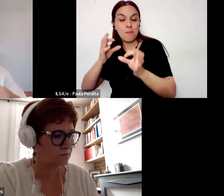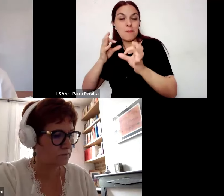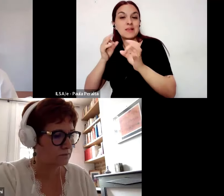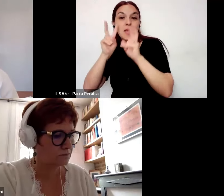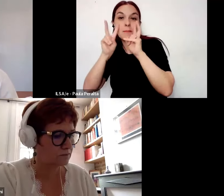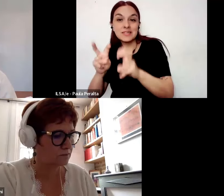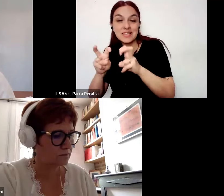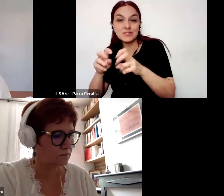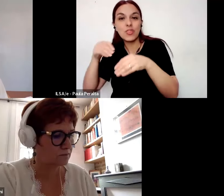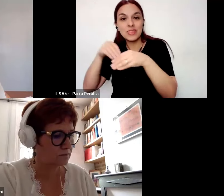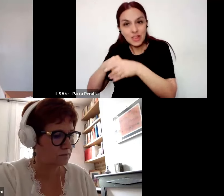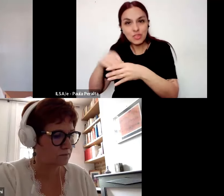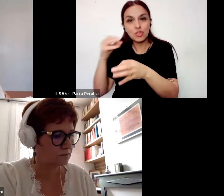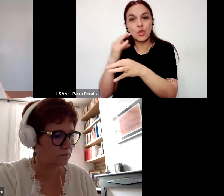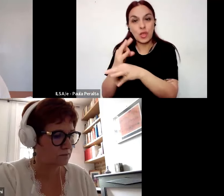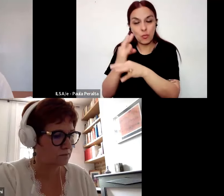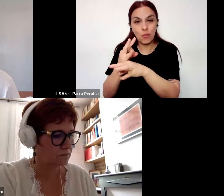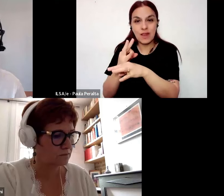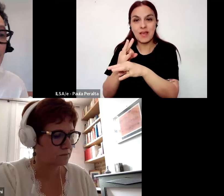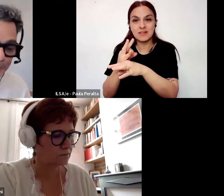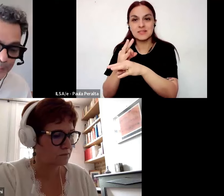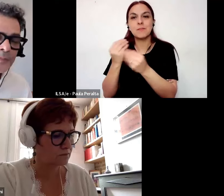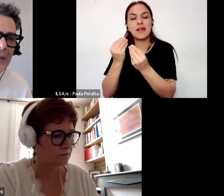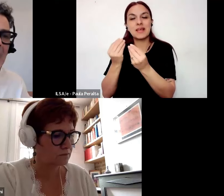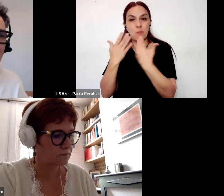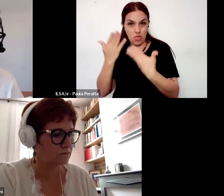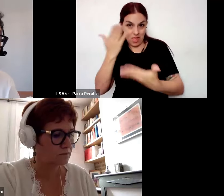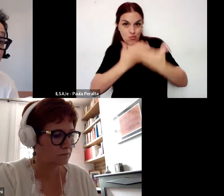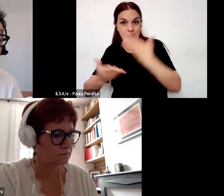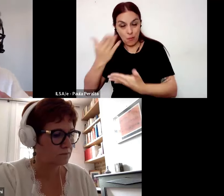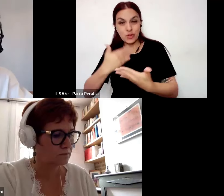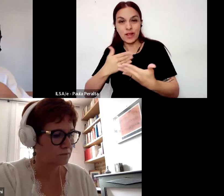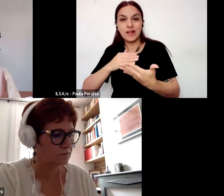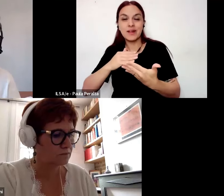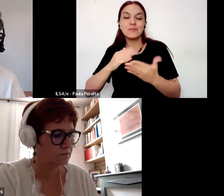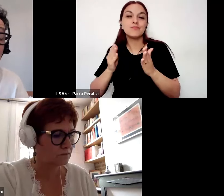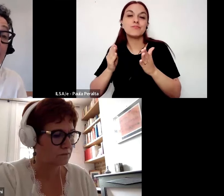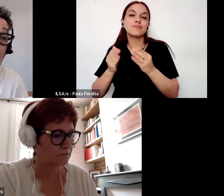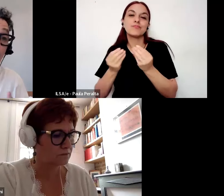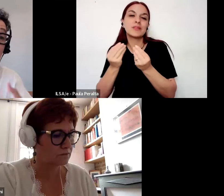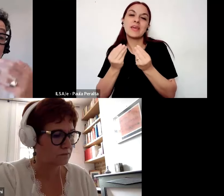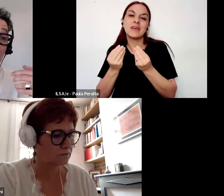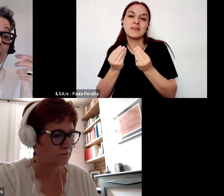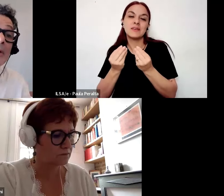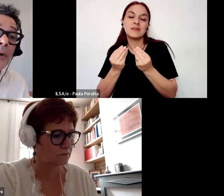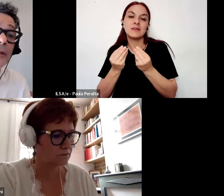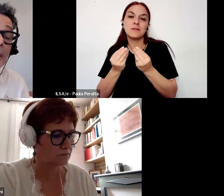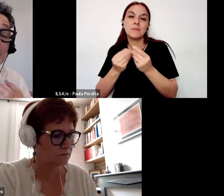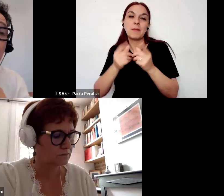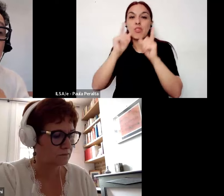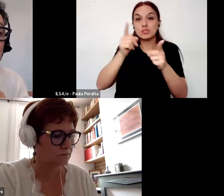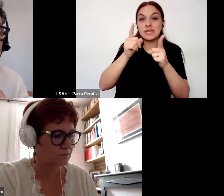desde las escuelas para colaborar a que los docentes no solamente produzcan saber al